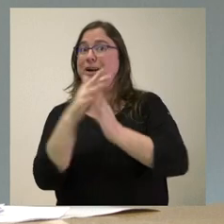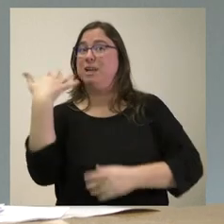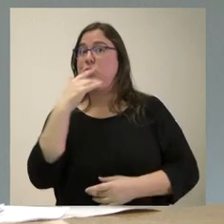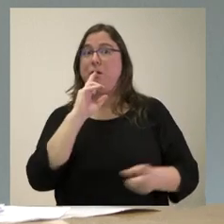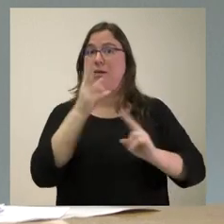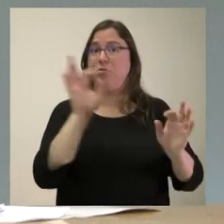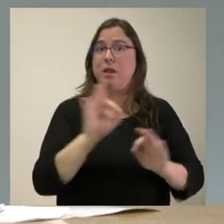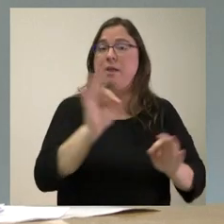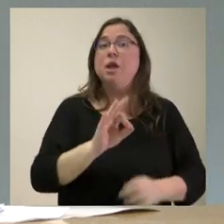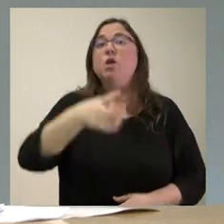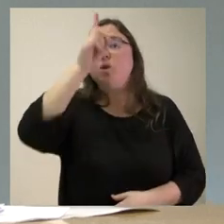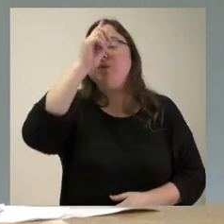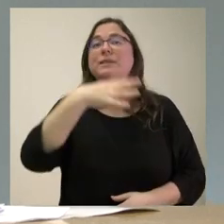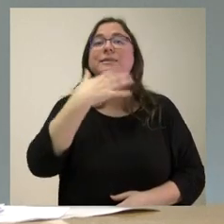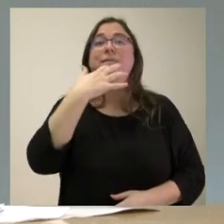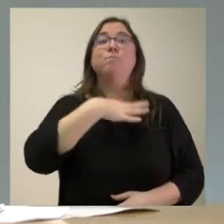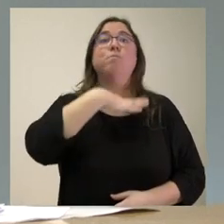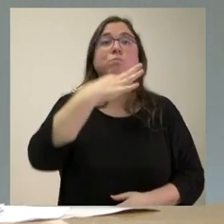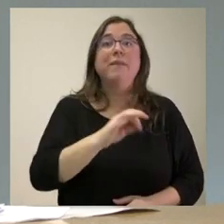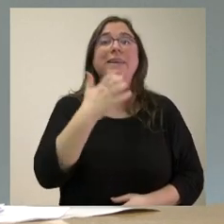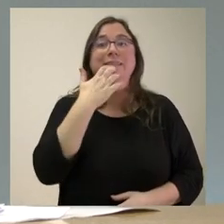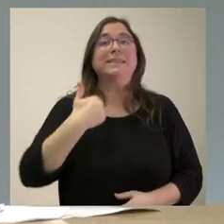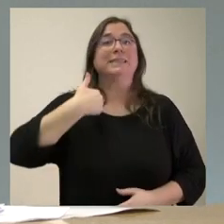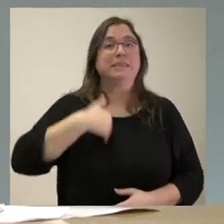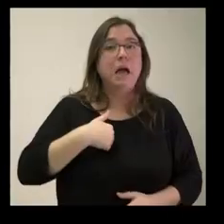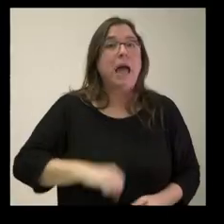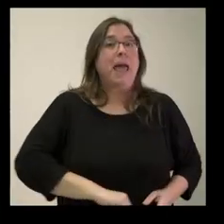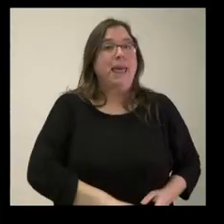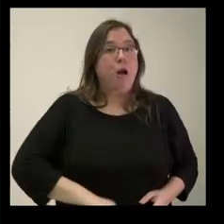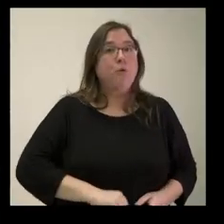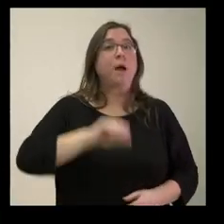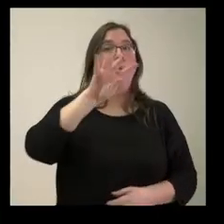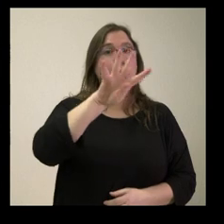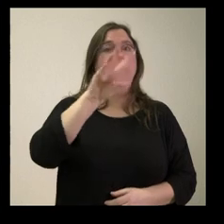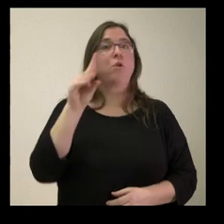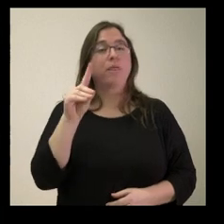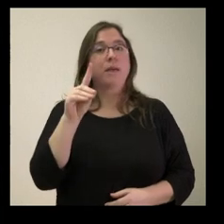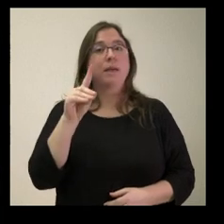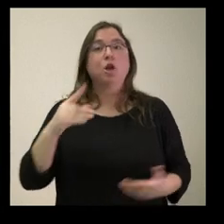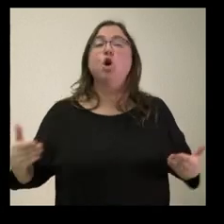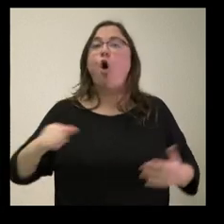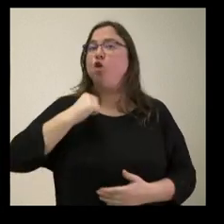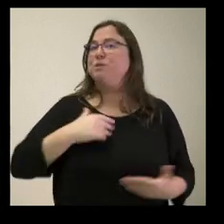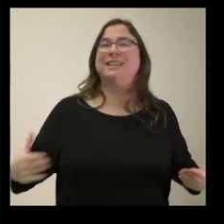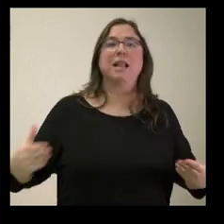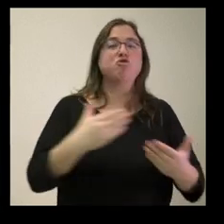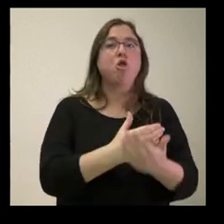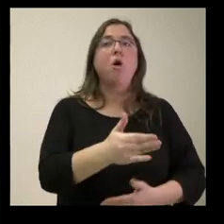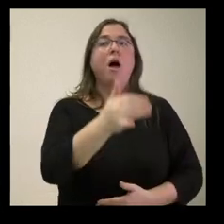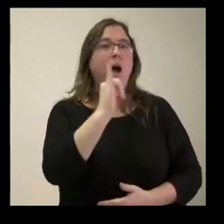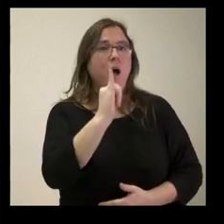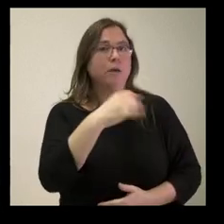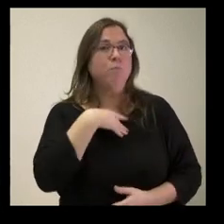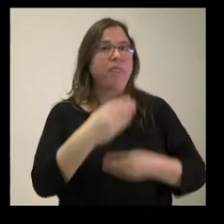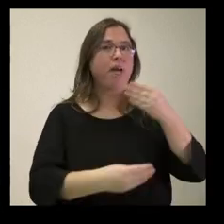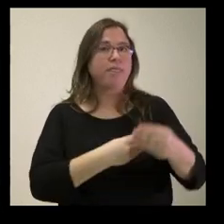Soria yo no sé si nos puede decir si ya esas ecografías 4D en todos los hospitales hay disponibilidad